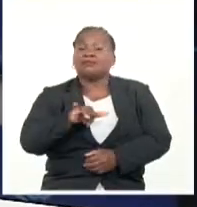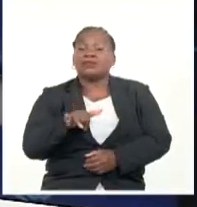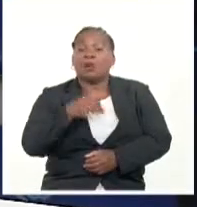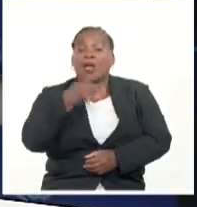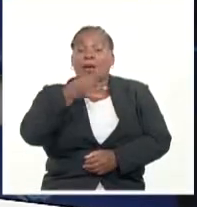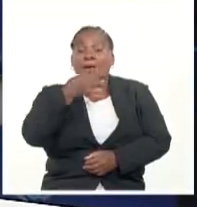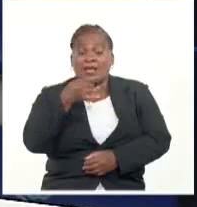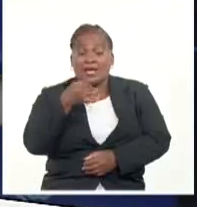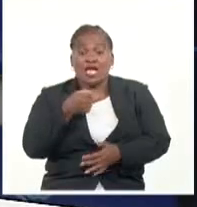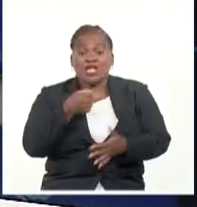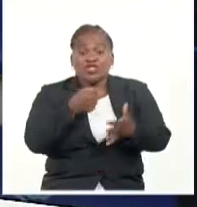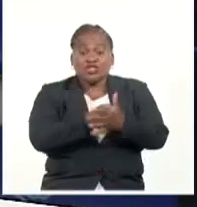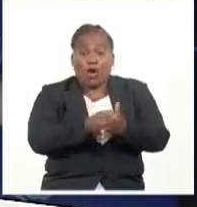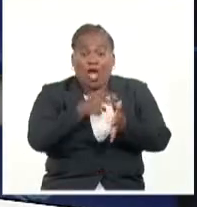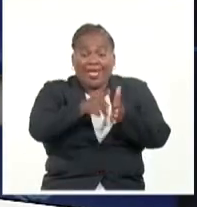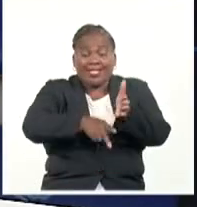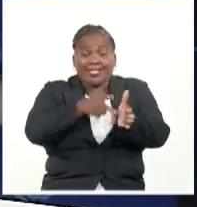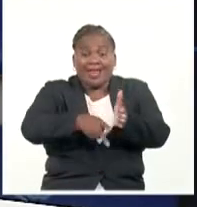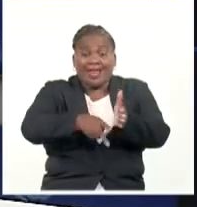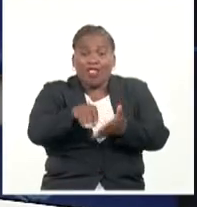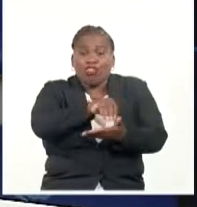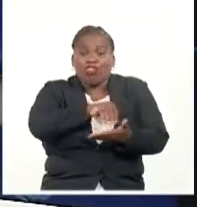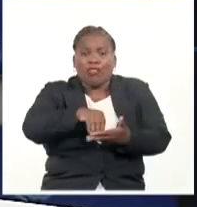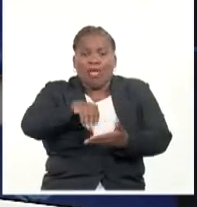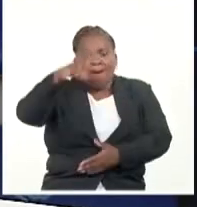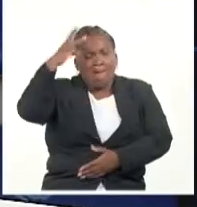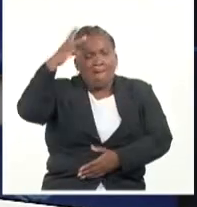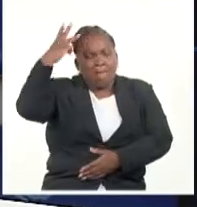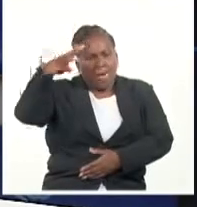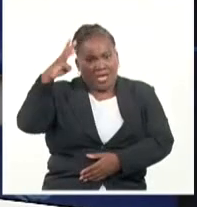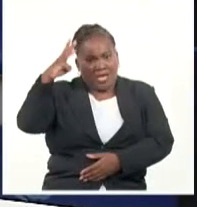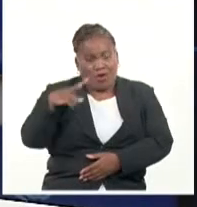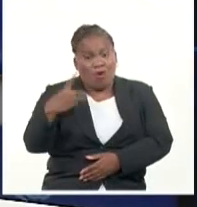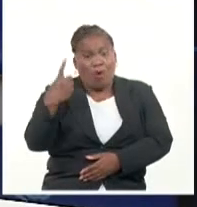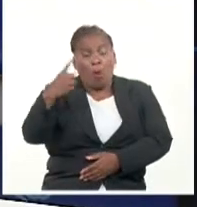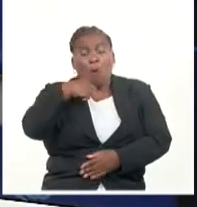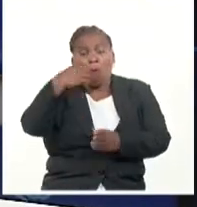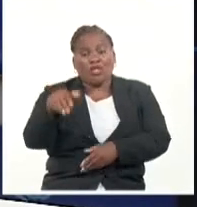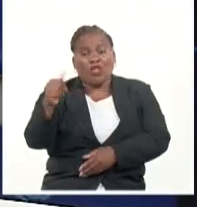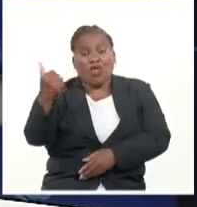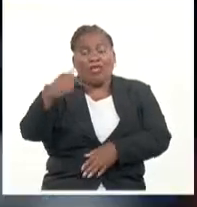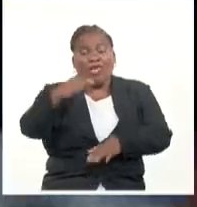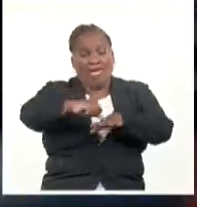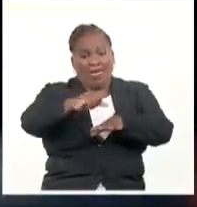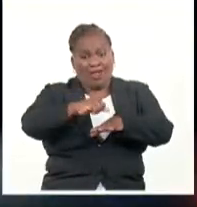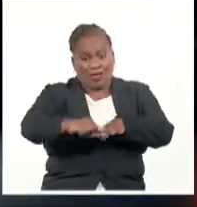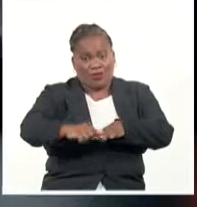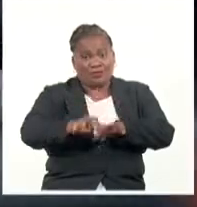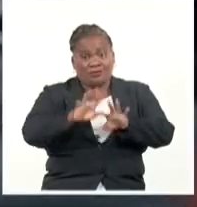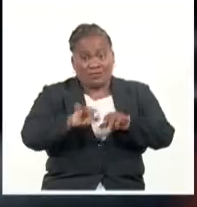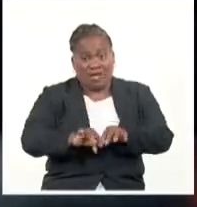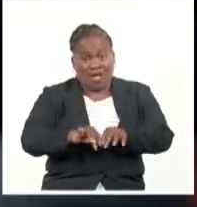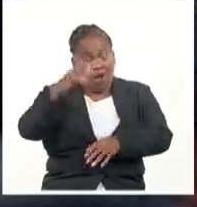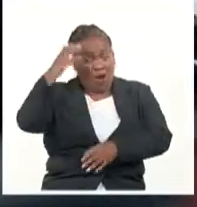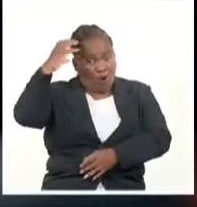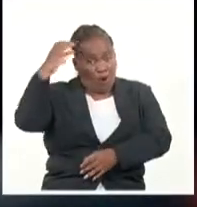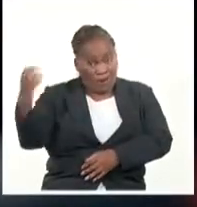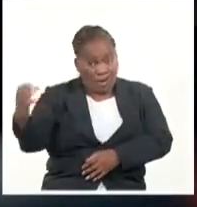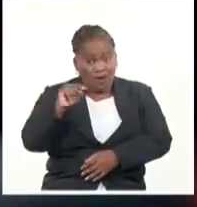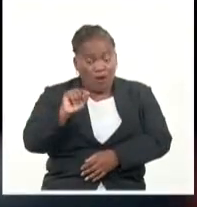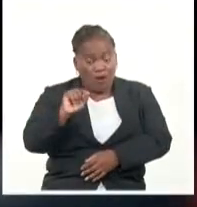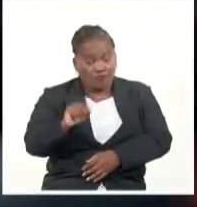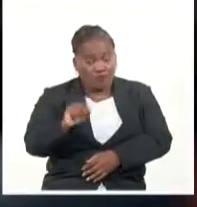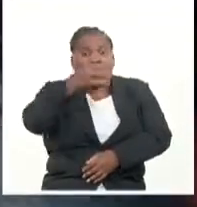choque de trenes en Ciudad de México que dejó este sábado al menos un muerto y 10 heridos. El secretario de Gobierno de la capital mexicana, Bartit